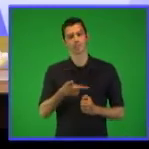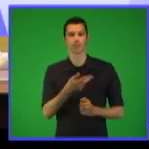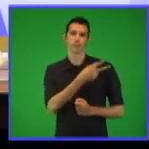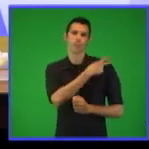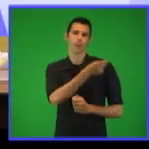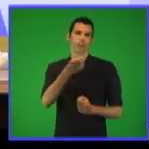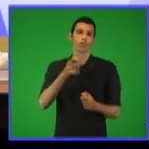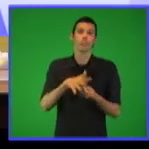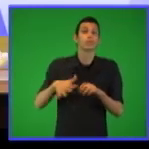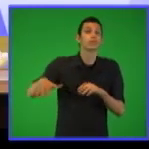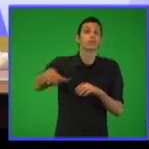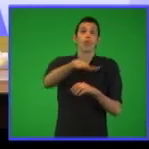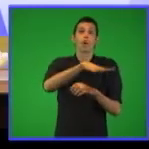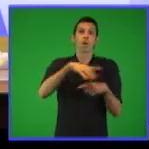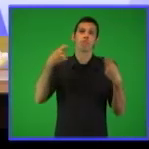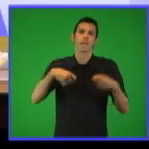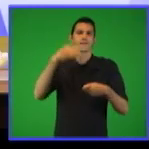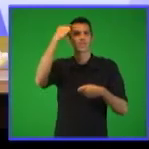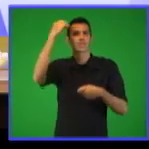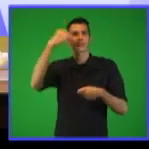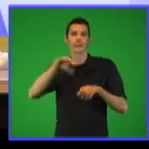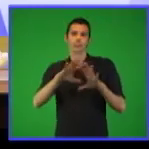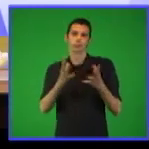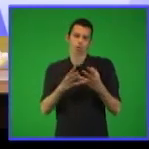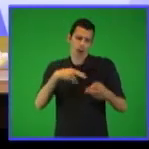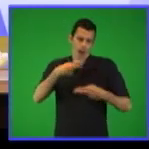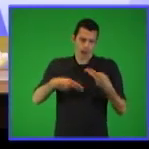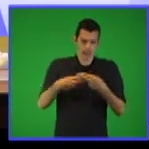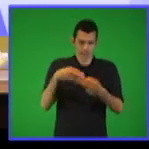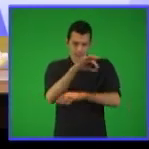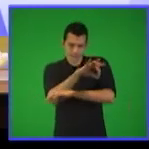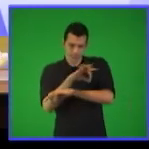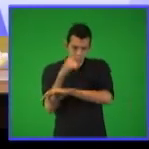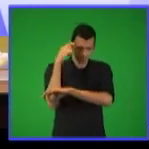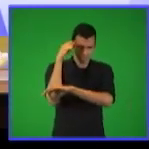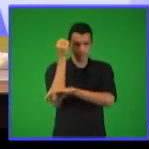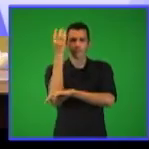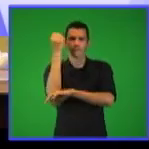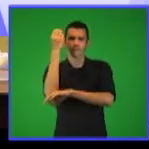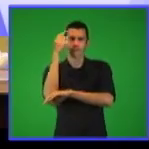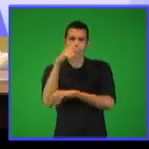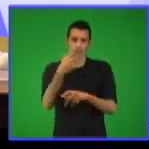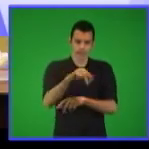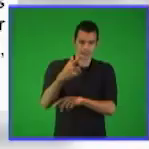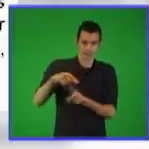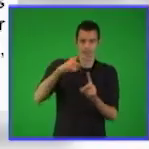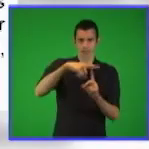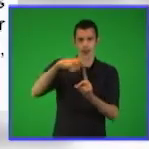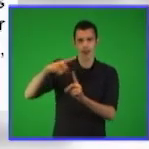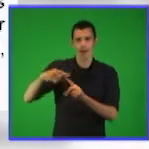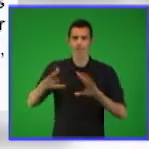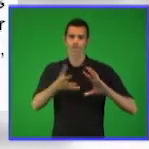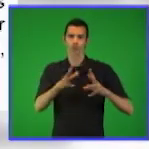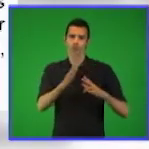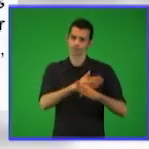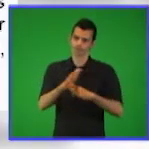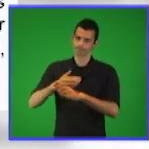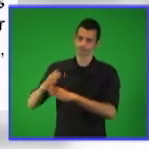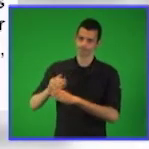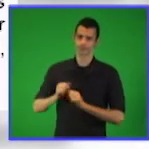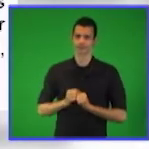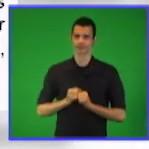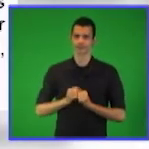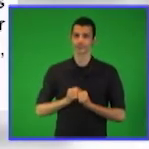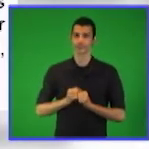maestro o profesor debe saber elaborar o diseñar ejercicios, tareas,